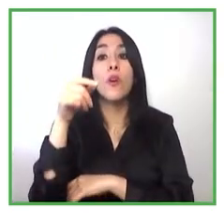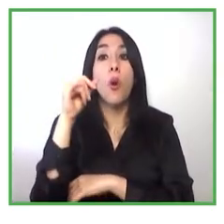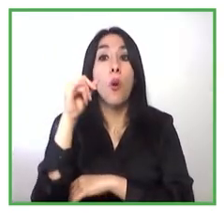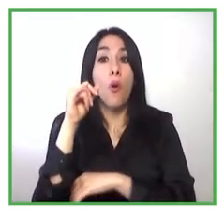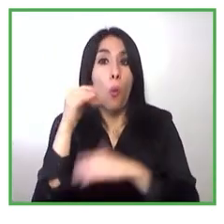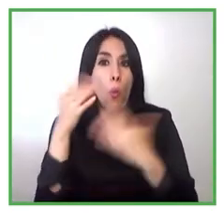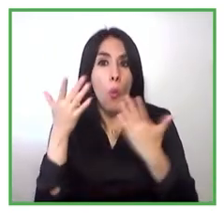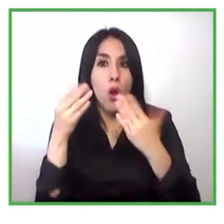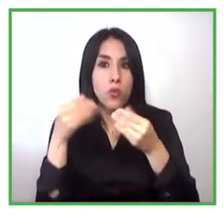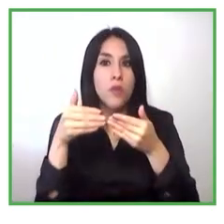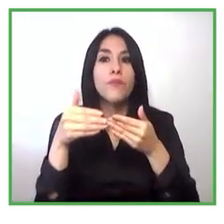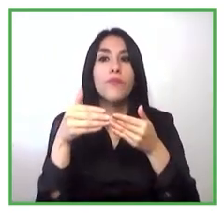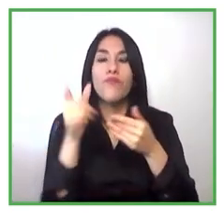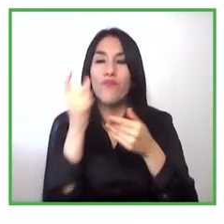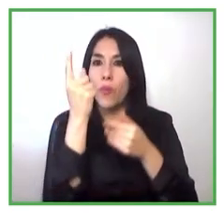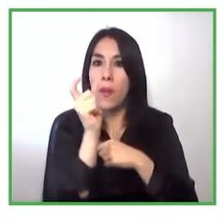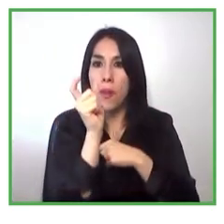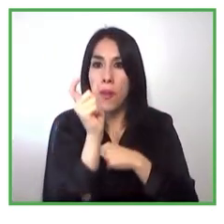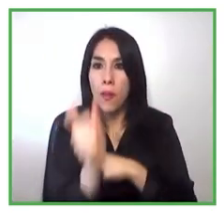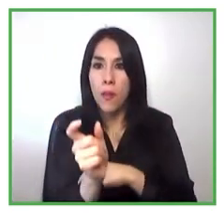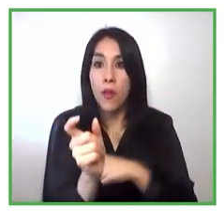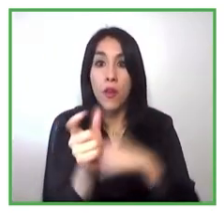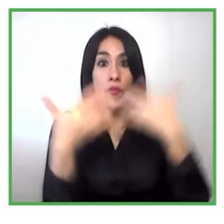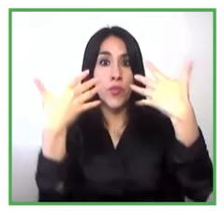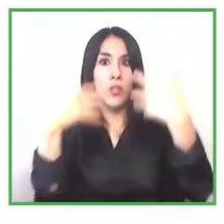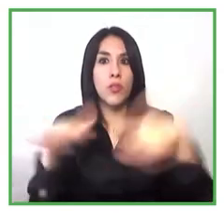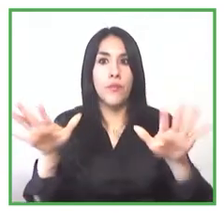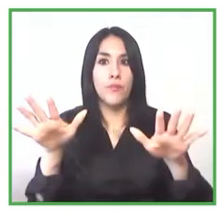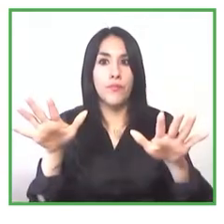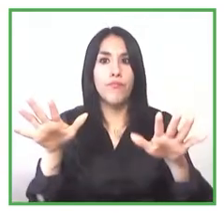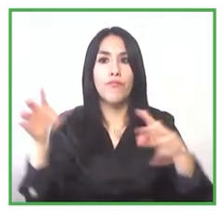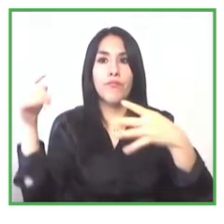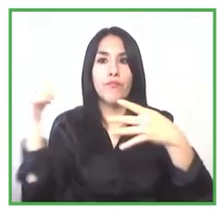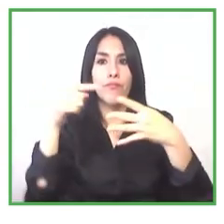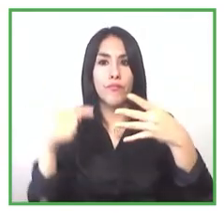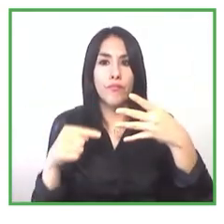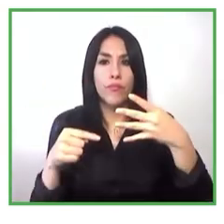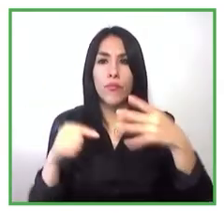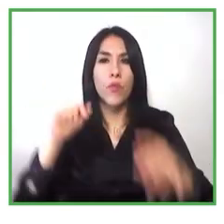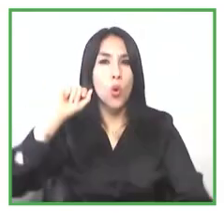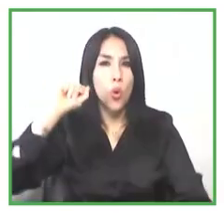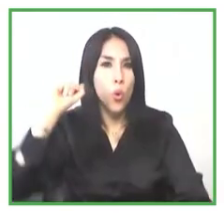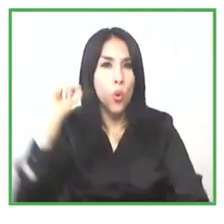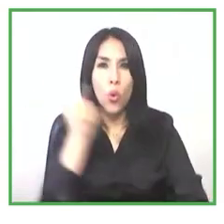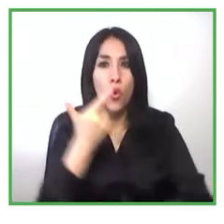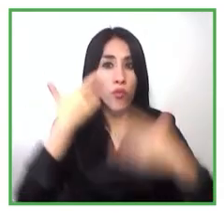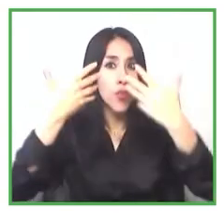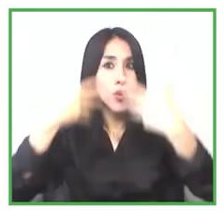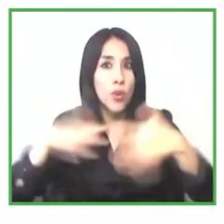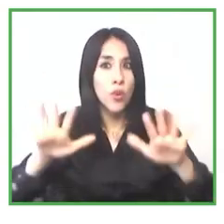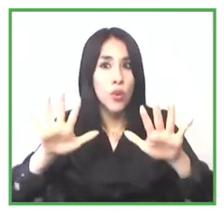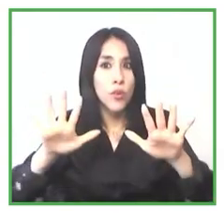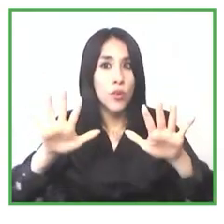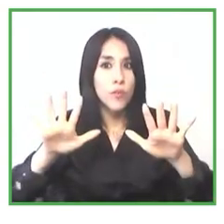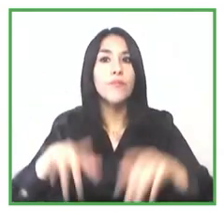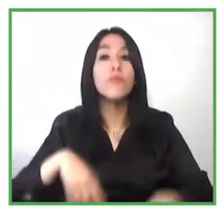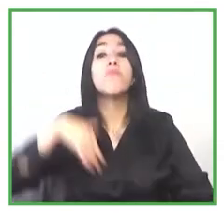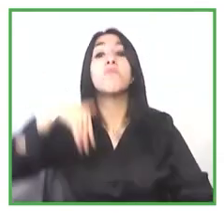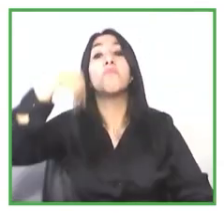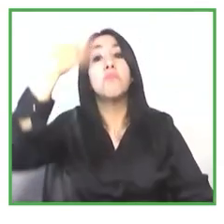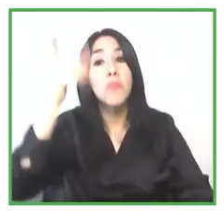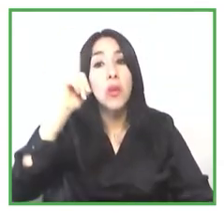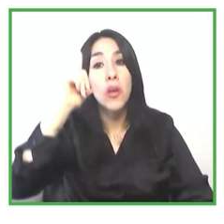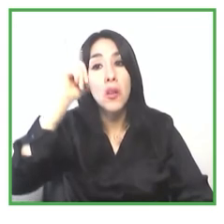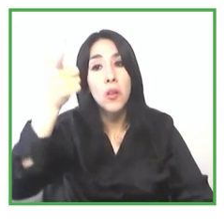completado su entrenamiento ellos se unen a la comunidad alumina donde ellos también se convierten en